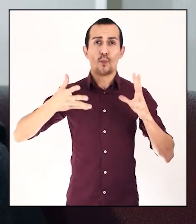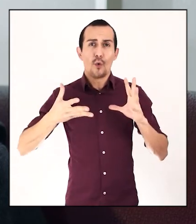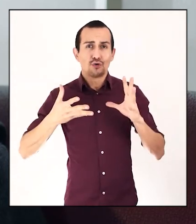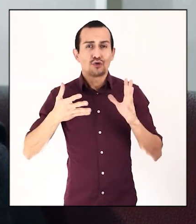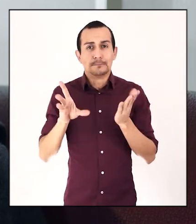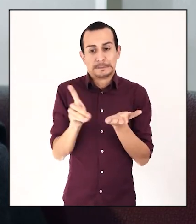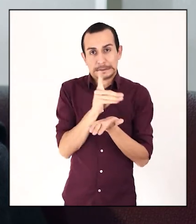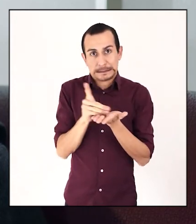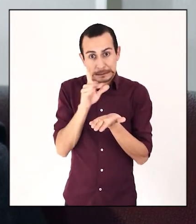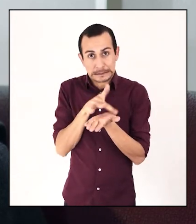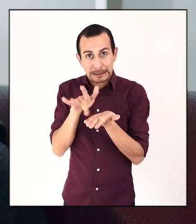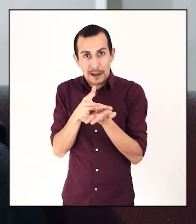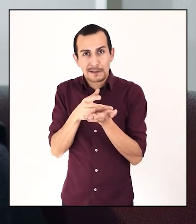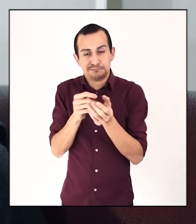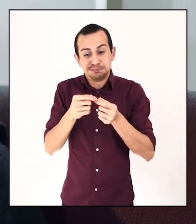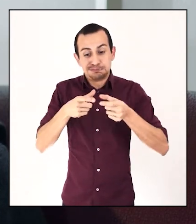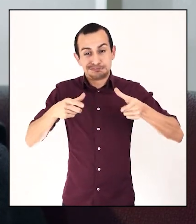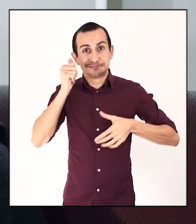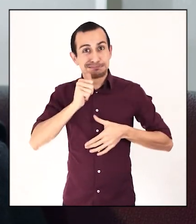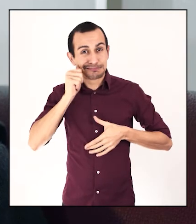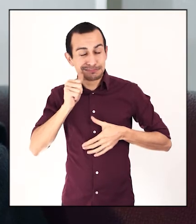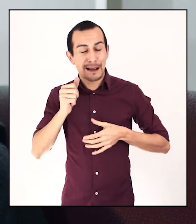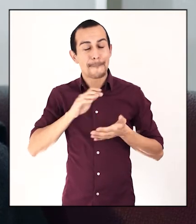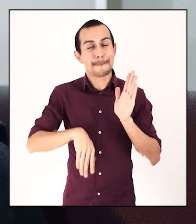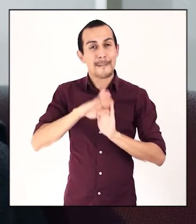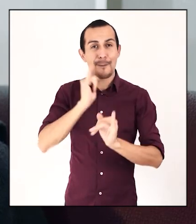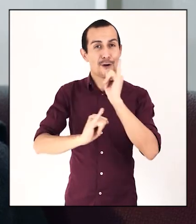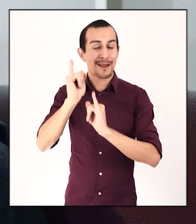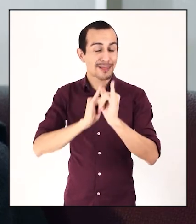digital, que cada día va más a lo virtual.